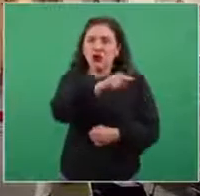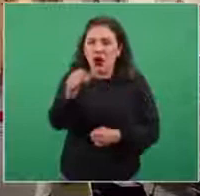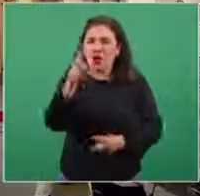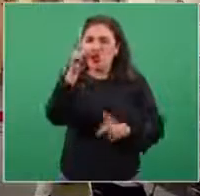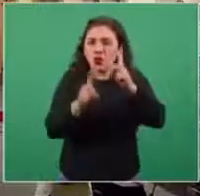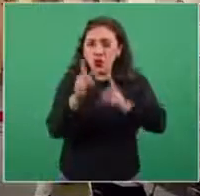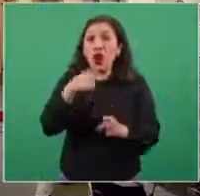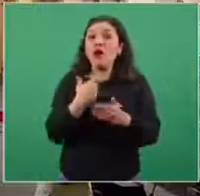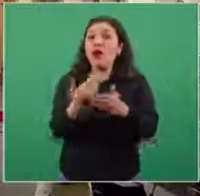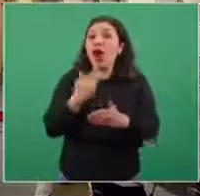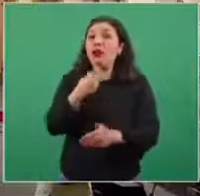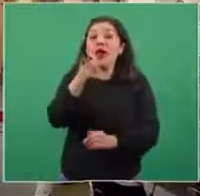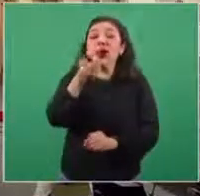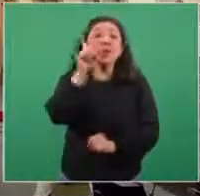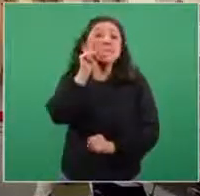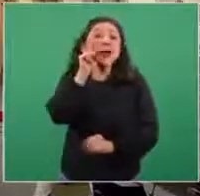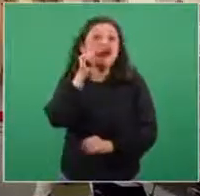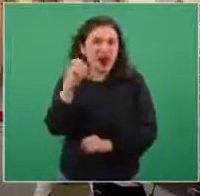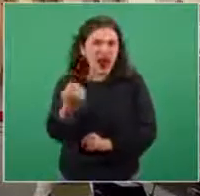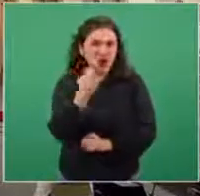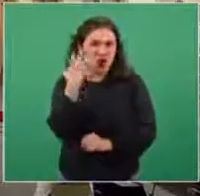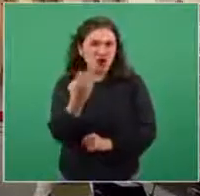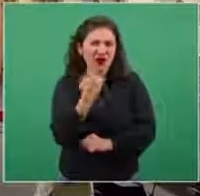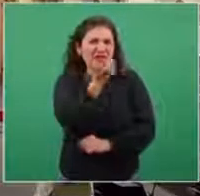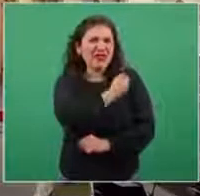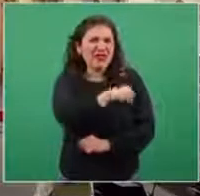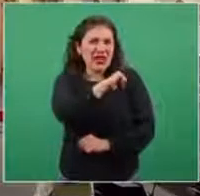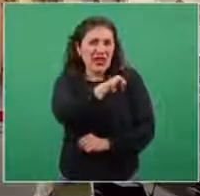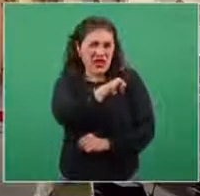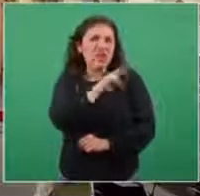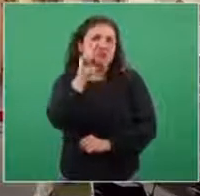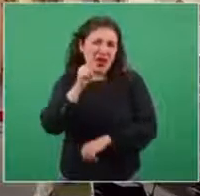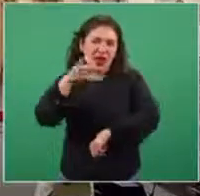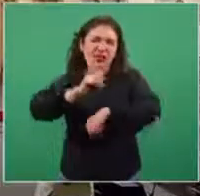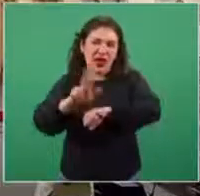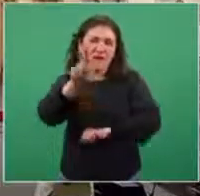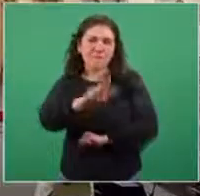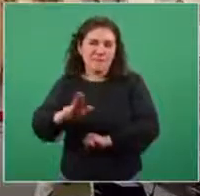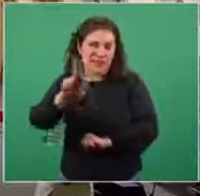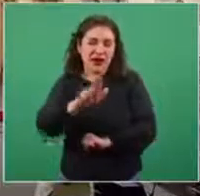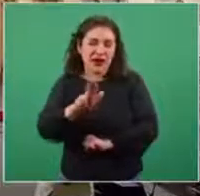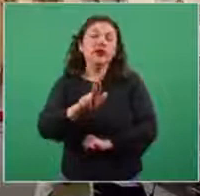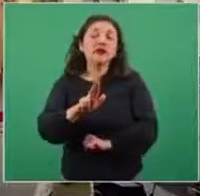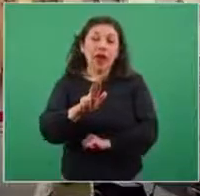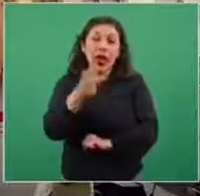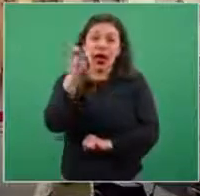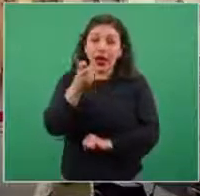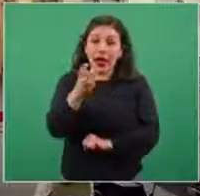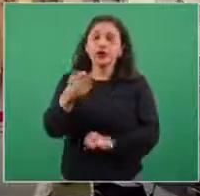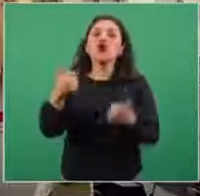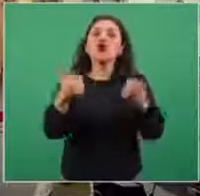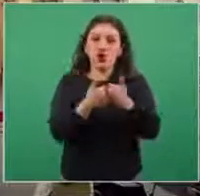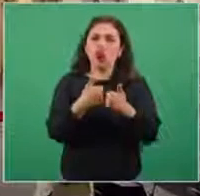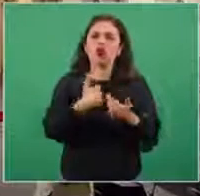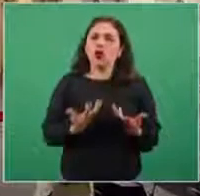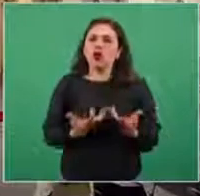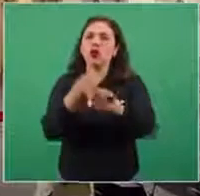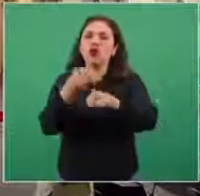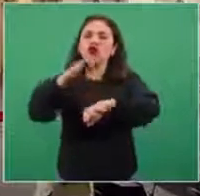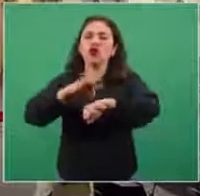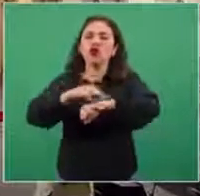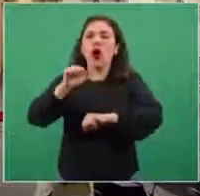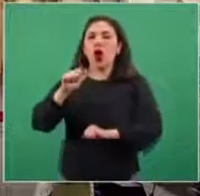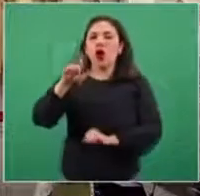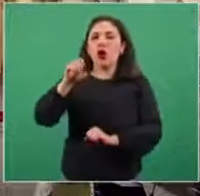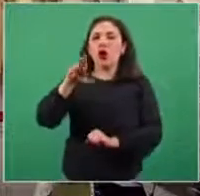Les anticipo que mañana en el Pulso de la Salud, mañana es martes, mañana tendremos Pulso de la Salud y estaremos acompañando al doctor Alcocer.